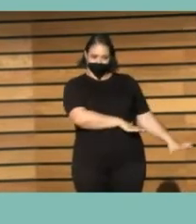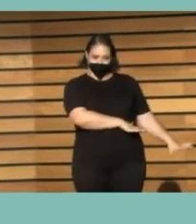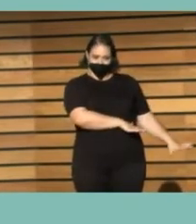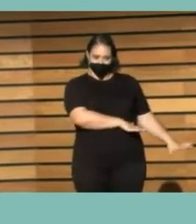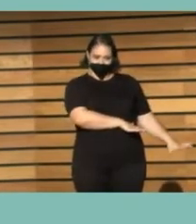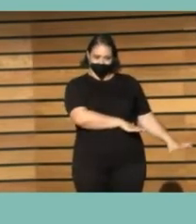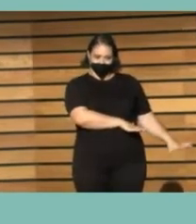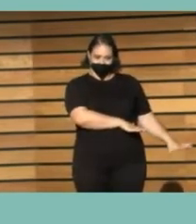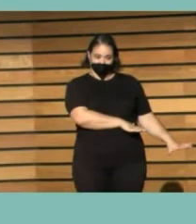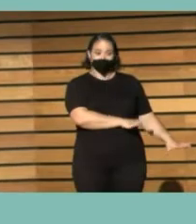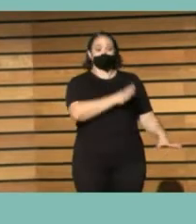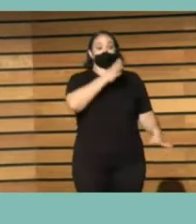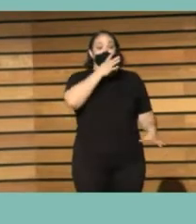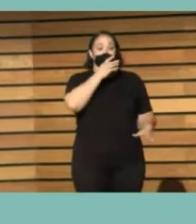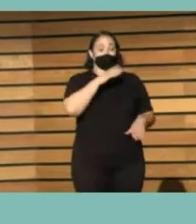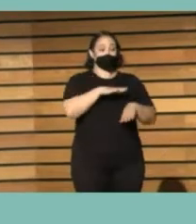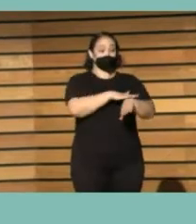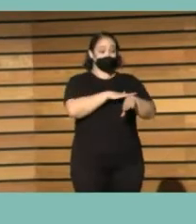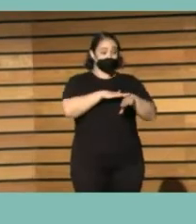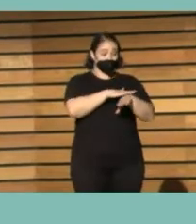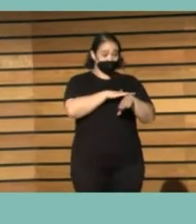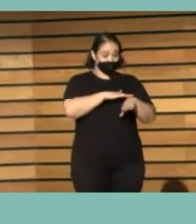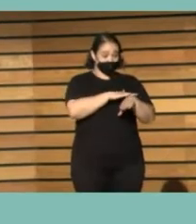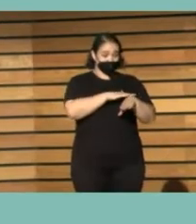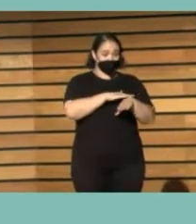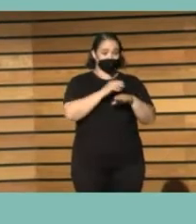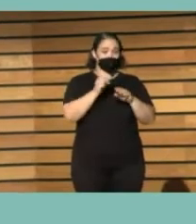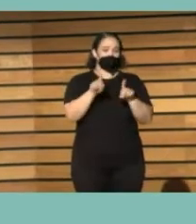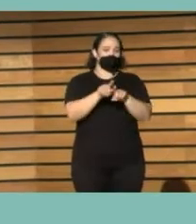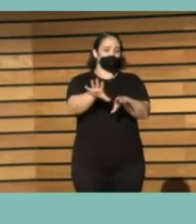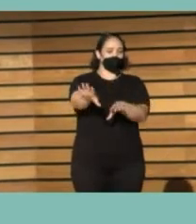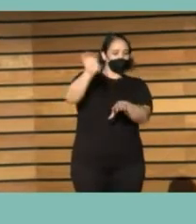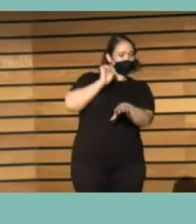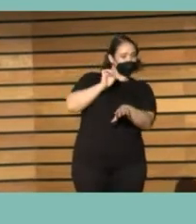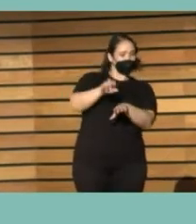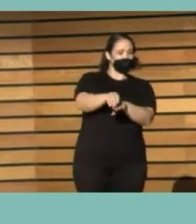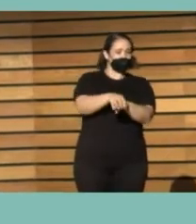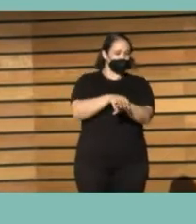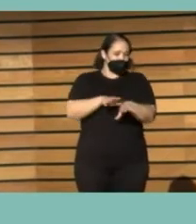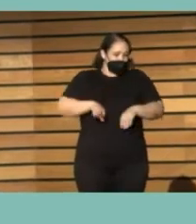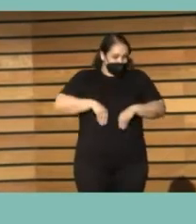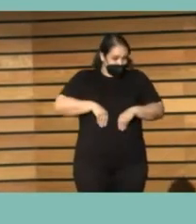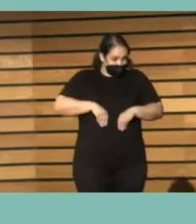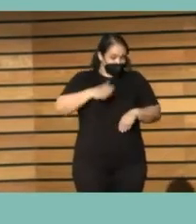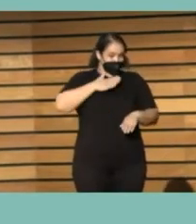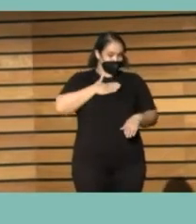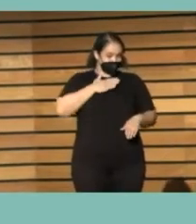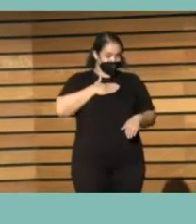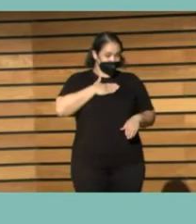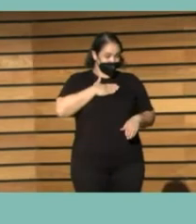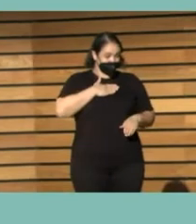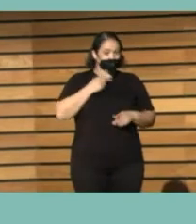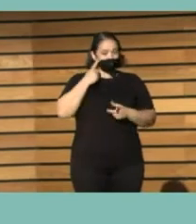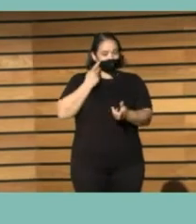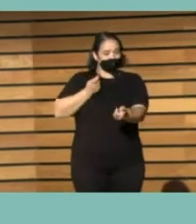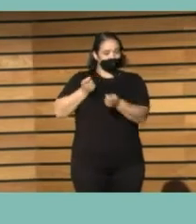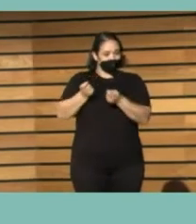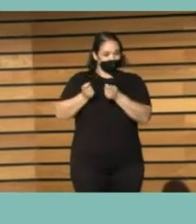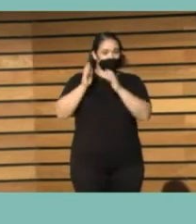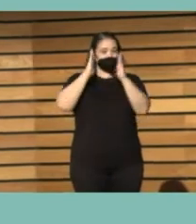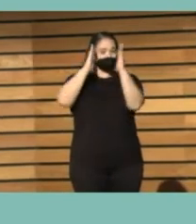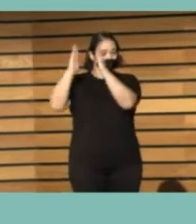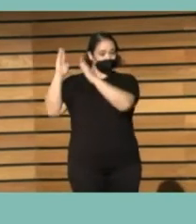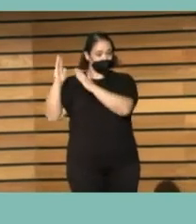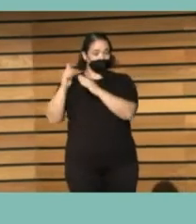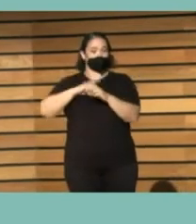tanto, en el Ministerio hemos recogido el guante y nos hemos coordinado entre la Subdirección General de Coordinación Bibliotecaria y la